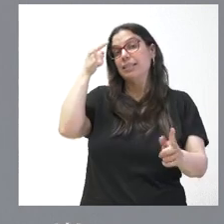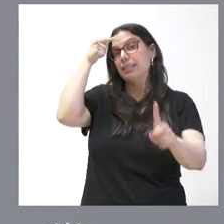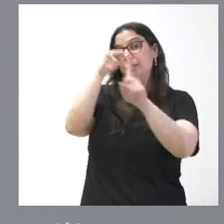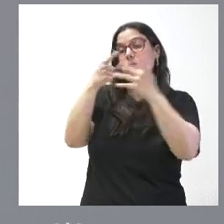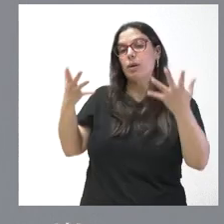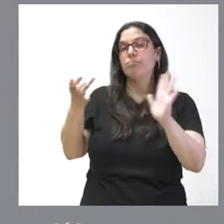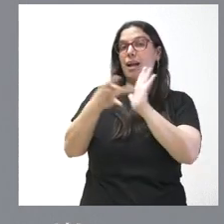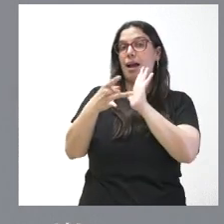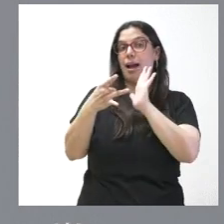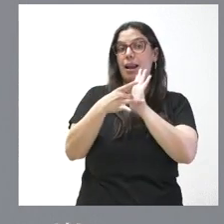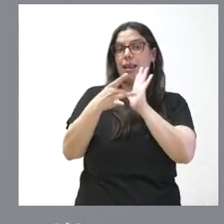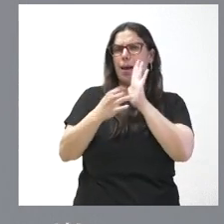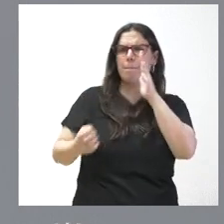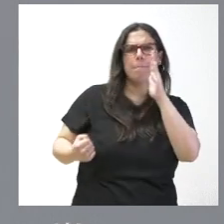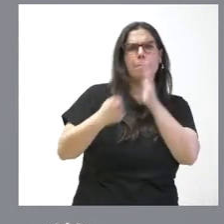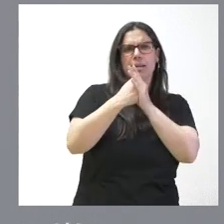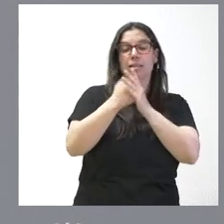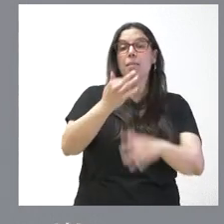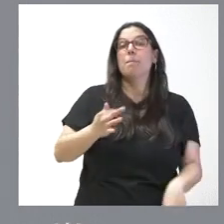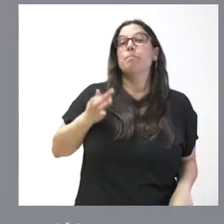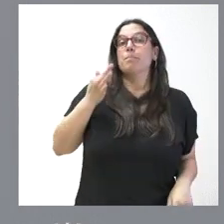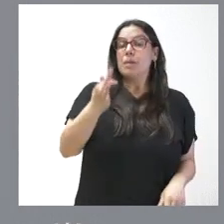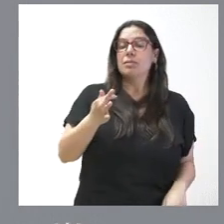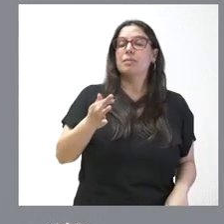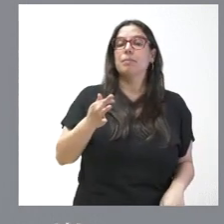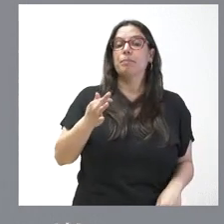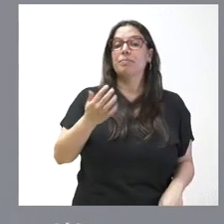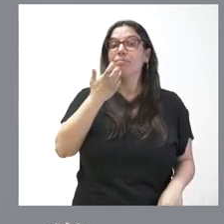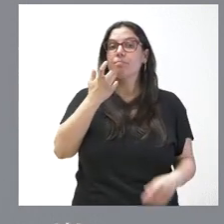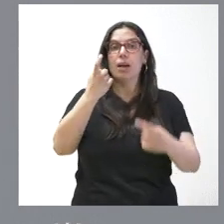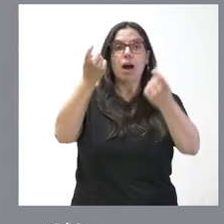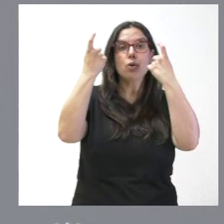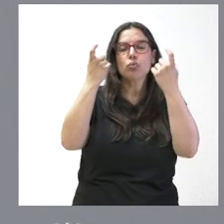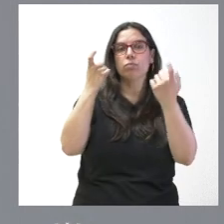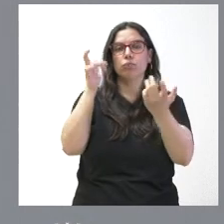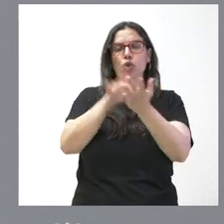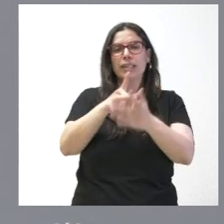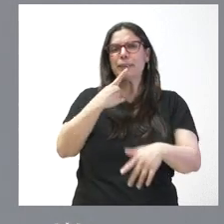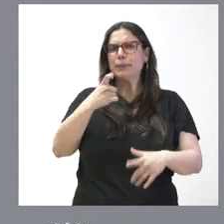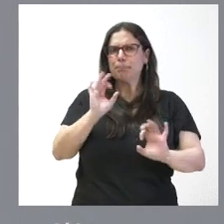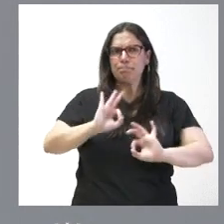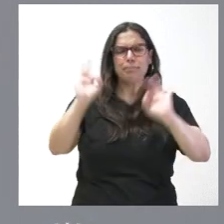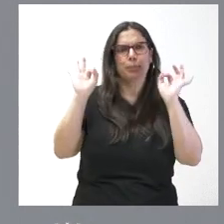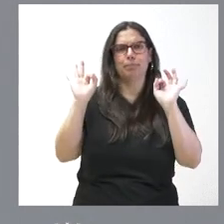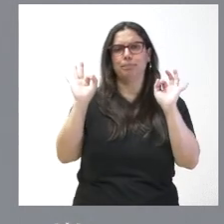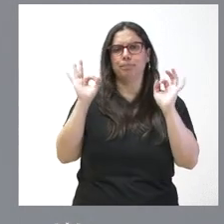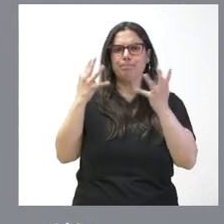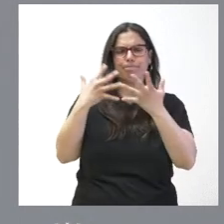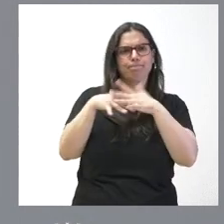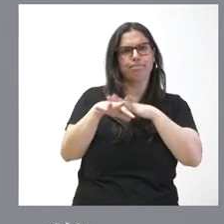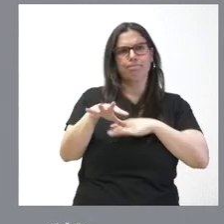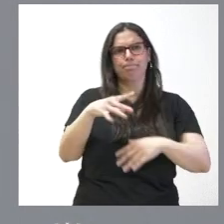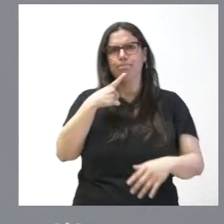calidad sea del máximo nivel, sino que, además, que aquellos alumnos que tienen especiales dificultades de integración